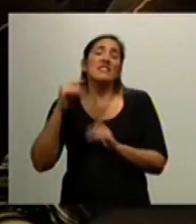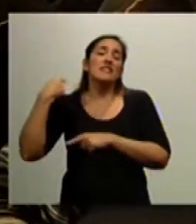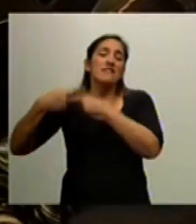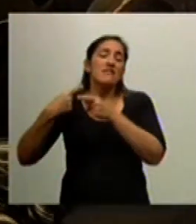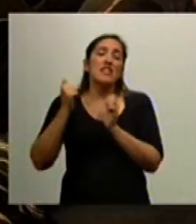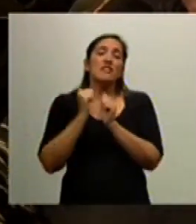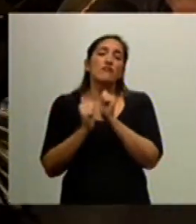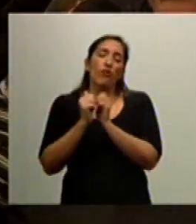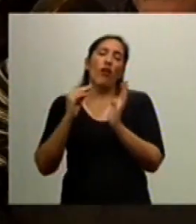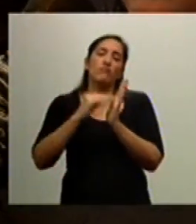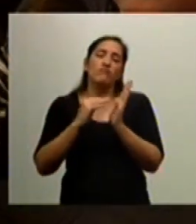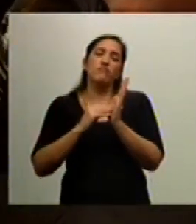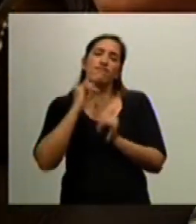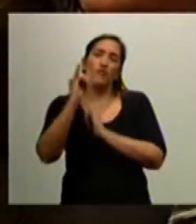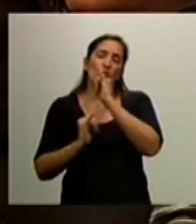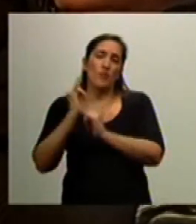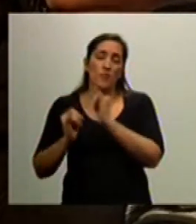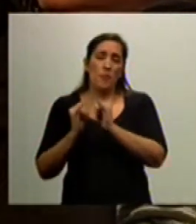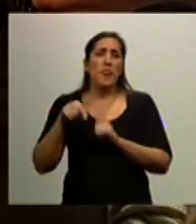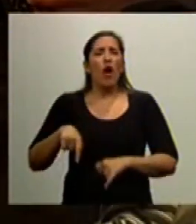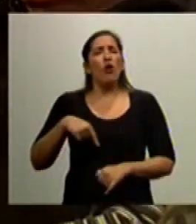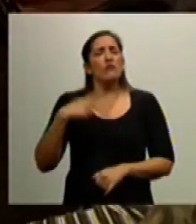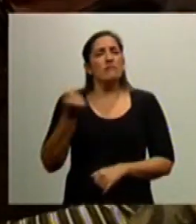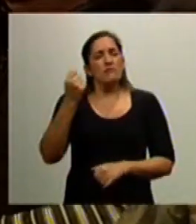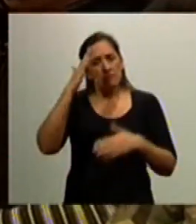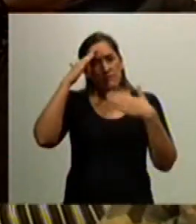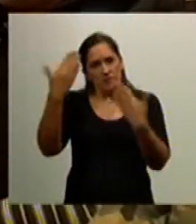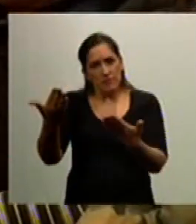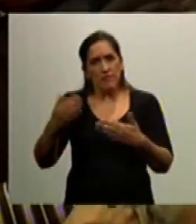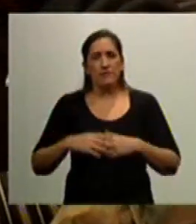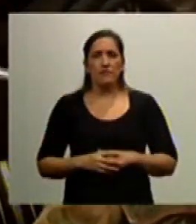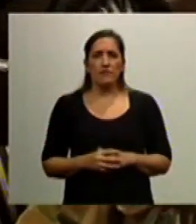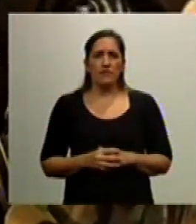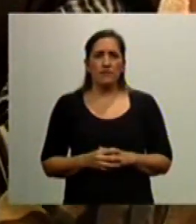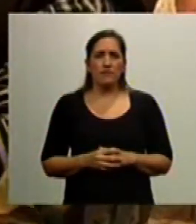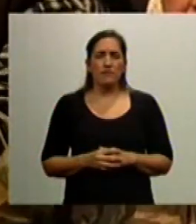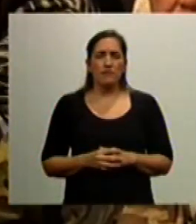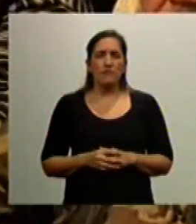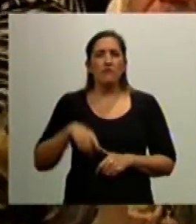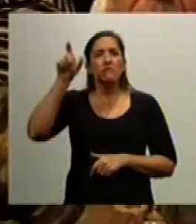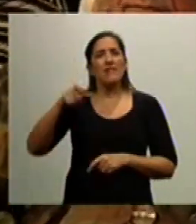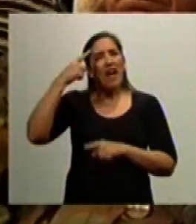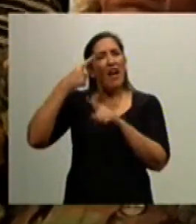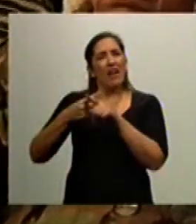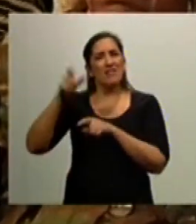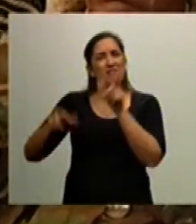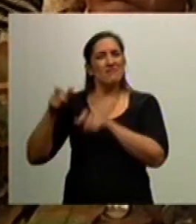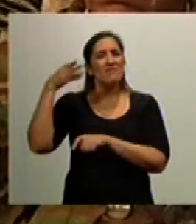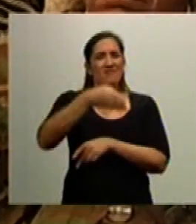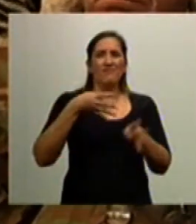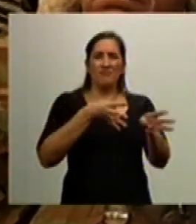recordar hoy a los veteranos de Malvinas,